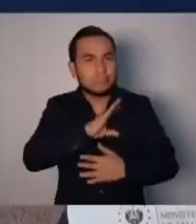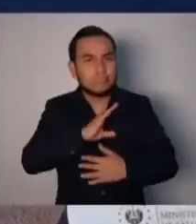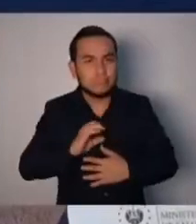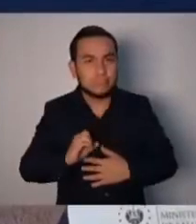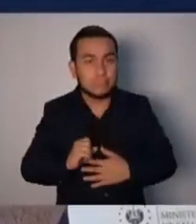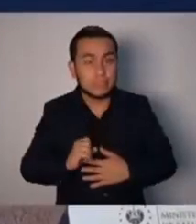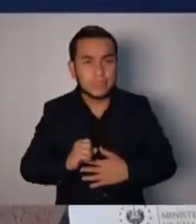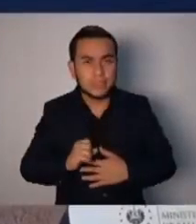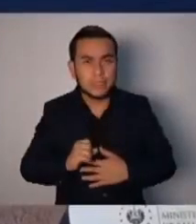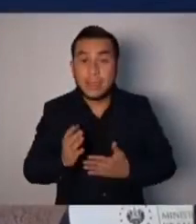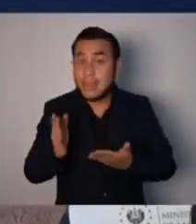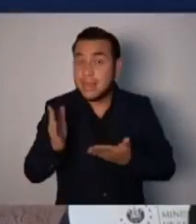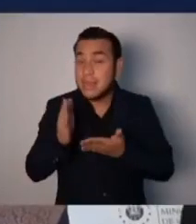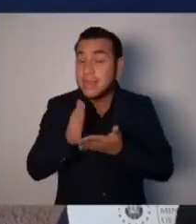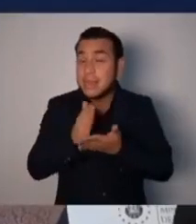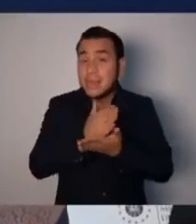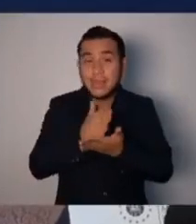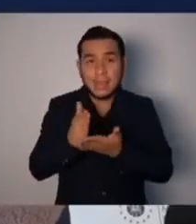¿Hubo algo?